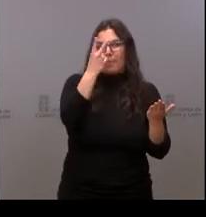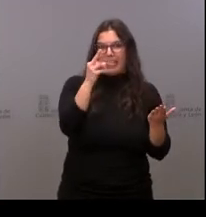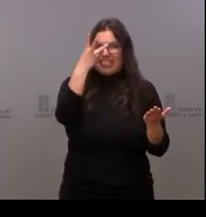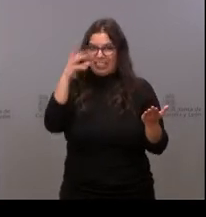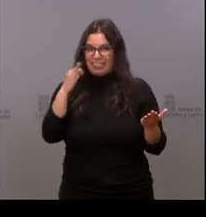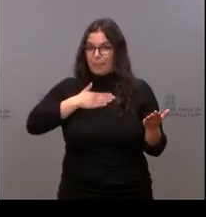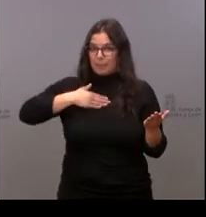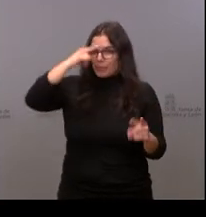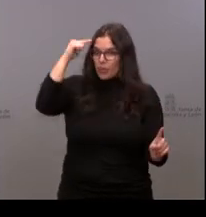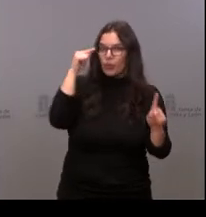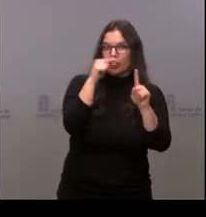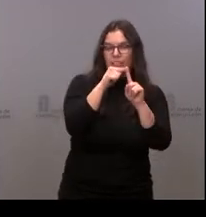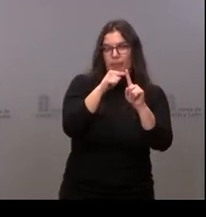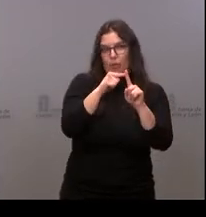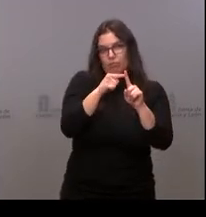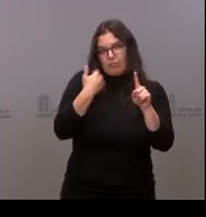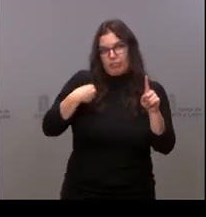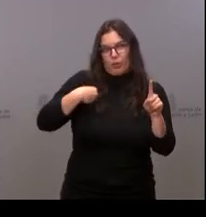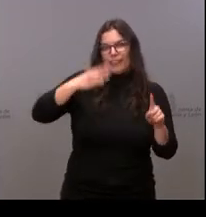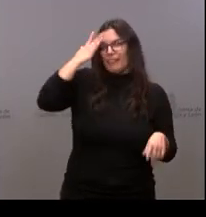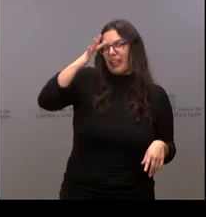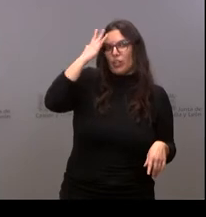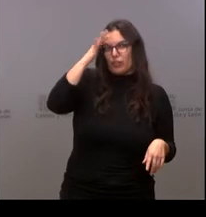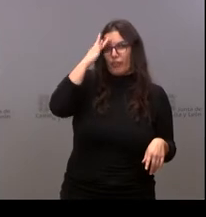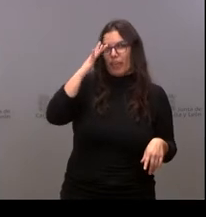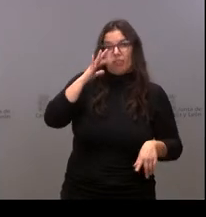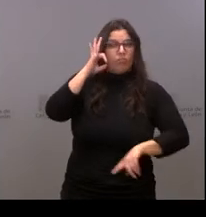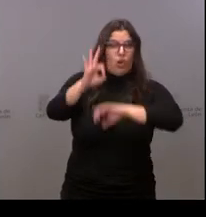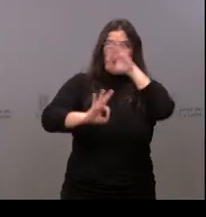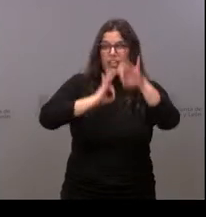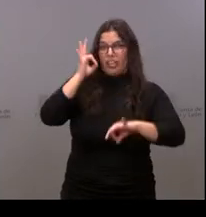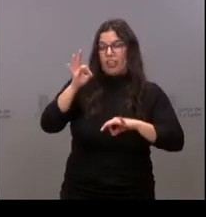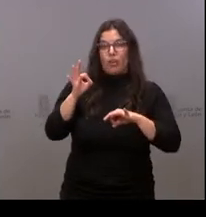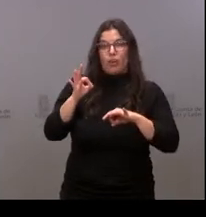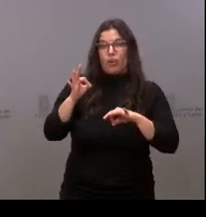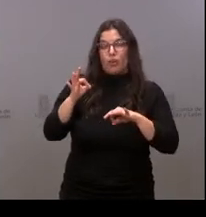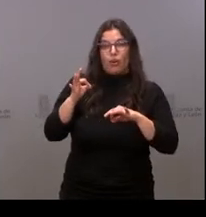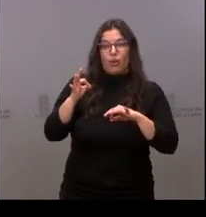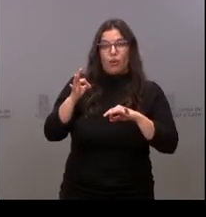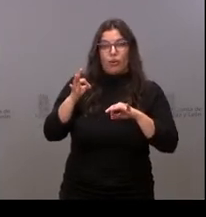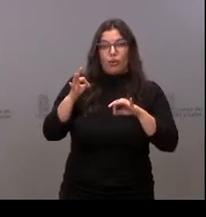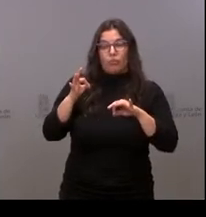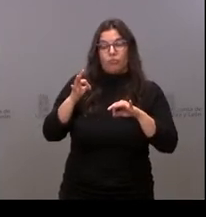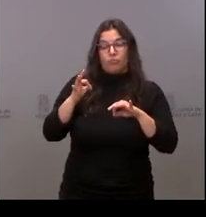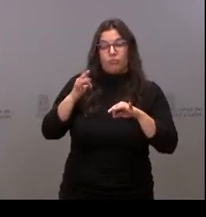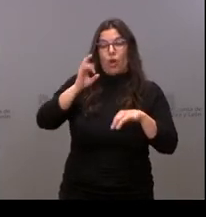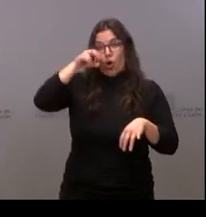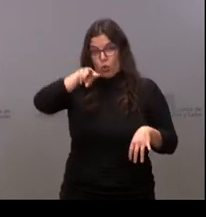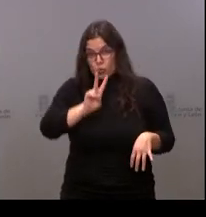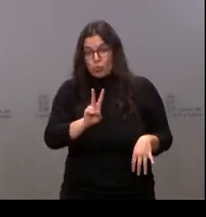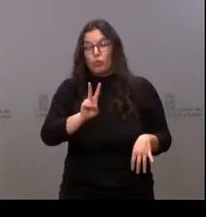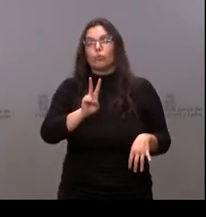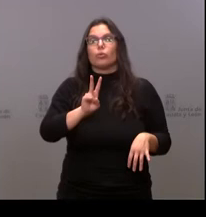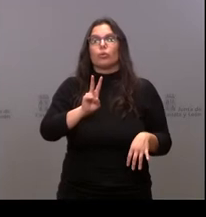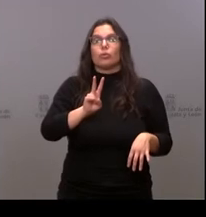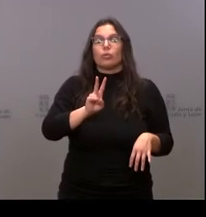que comparte desde la organización de la ONU, la Organización de Naciones